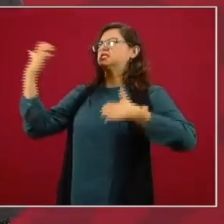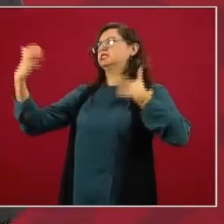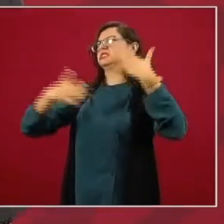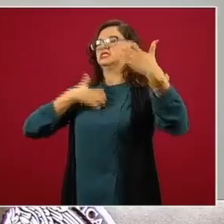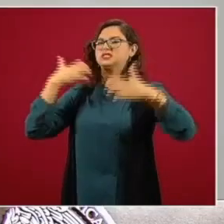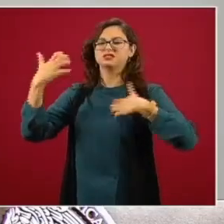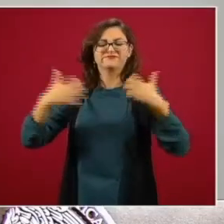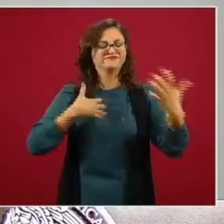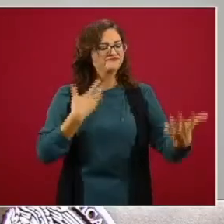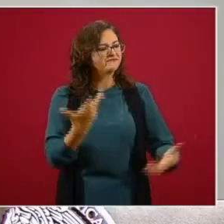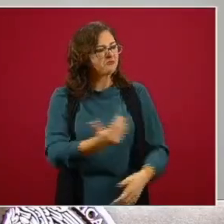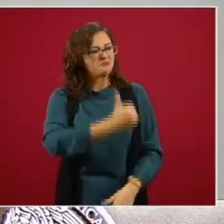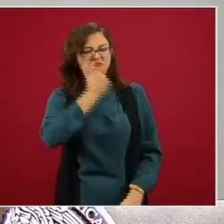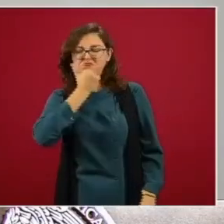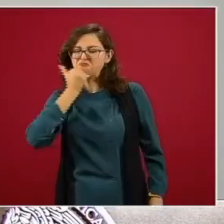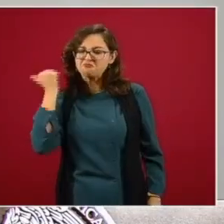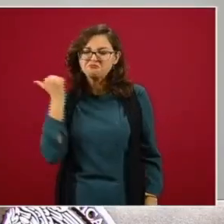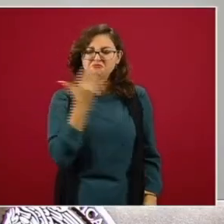corrupto